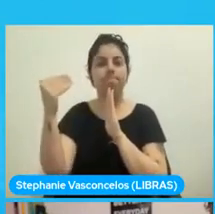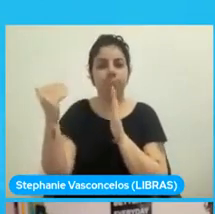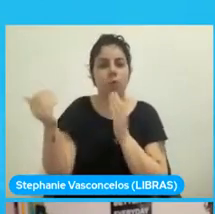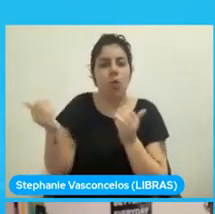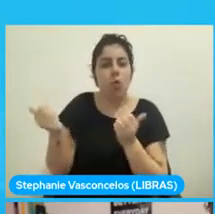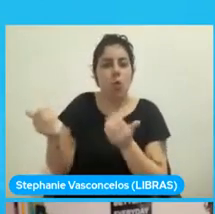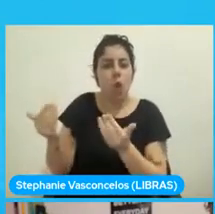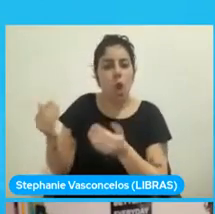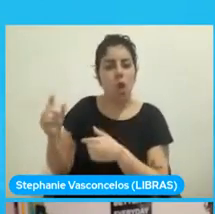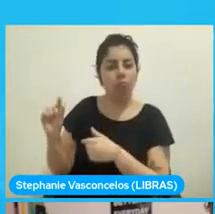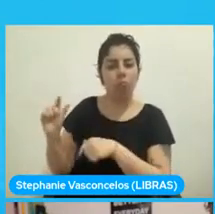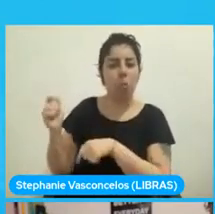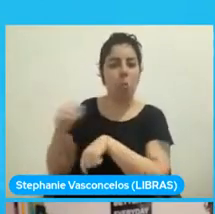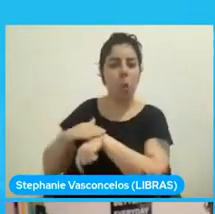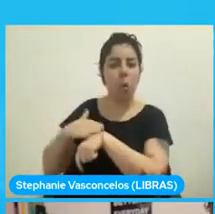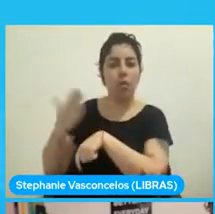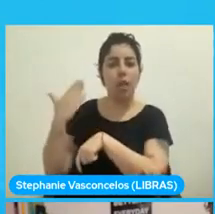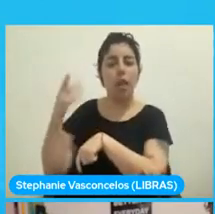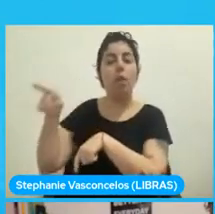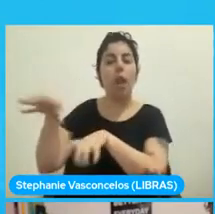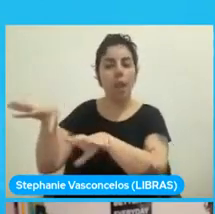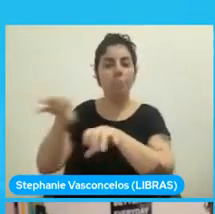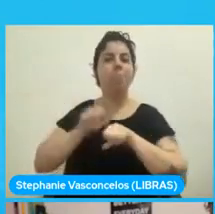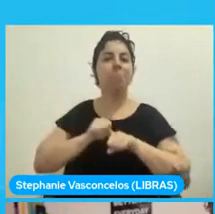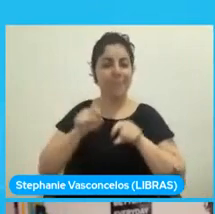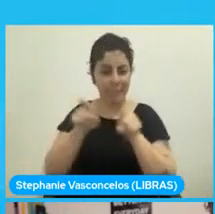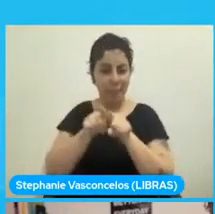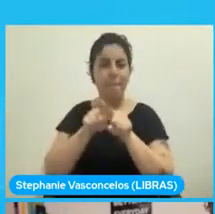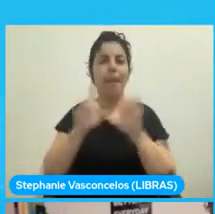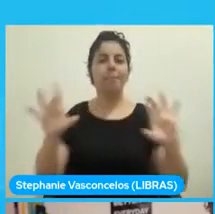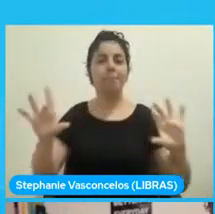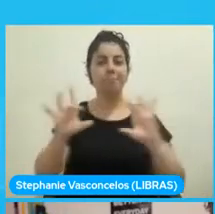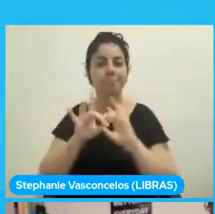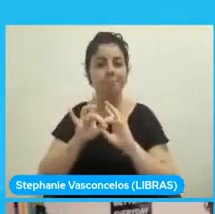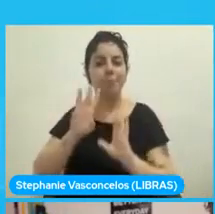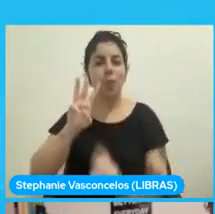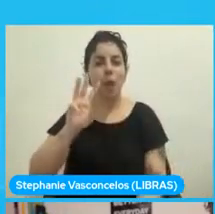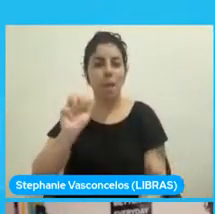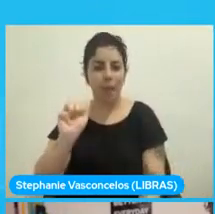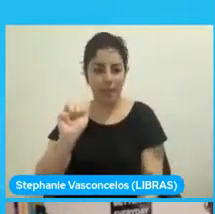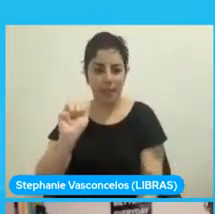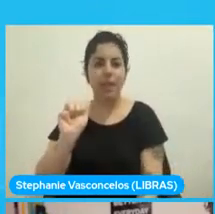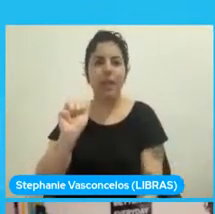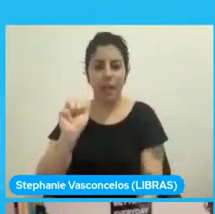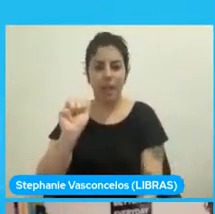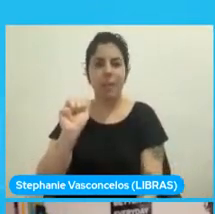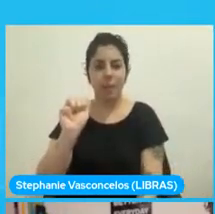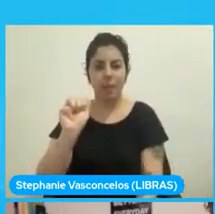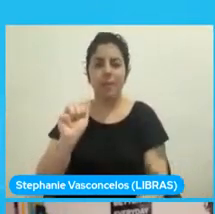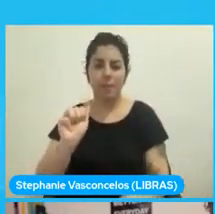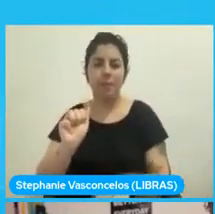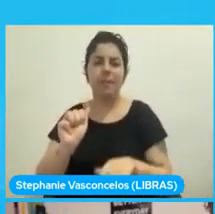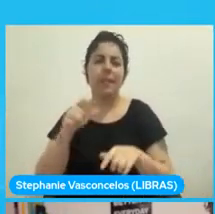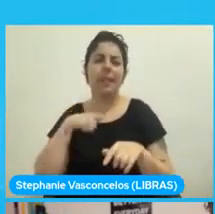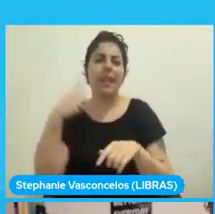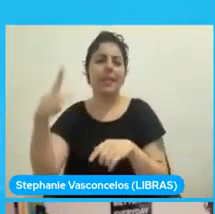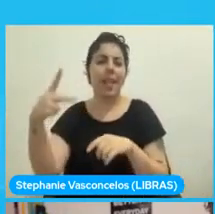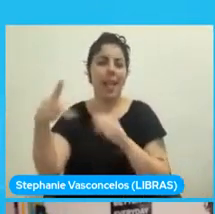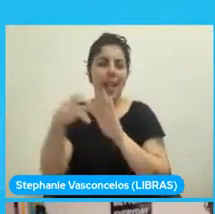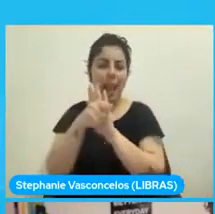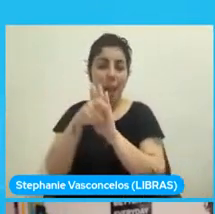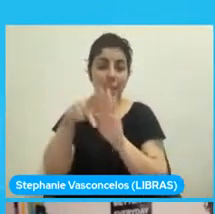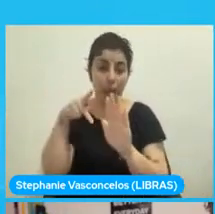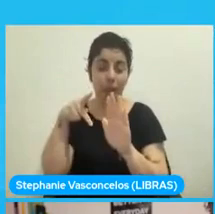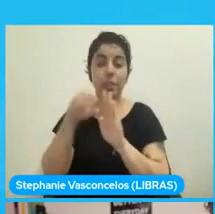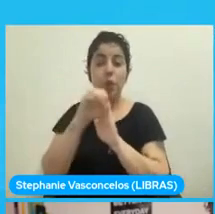de WebAssembly entre sus aplicaciones, Figma, que